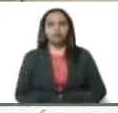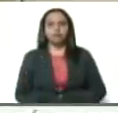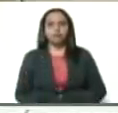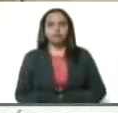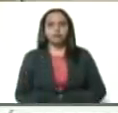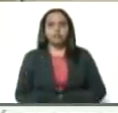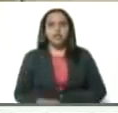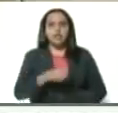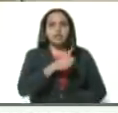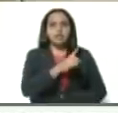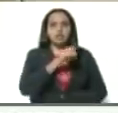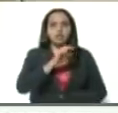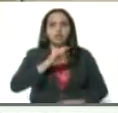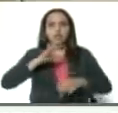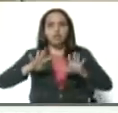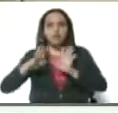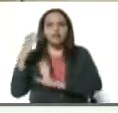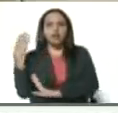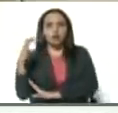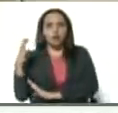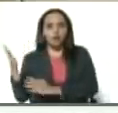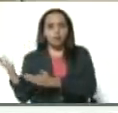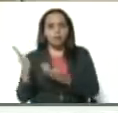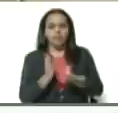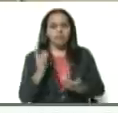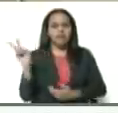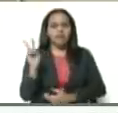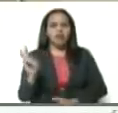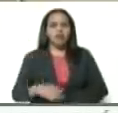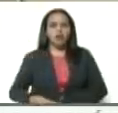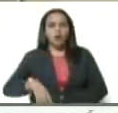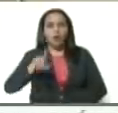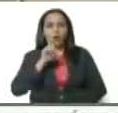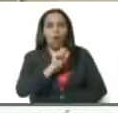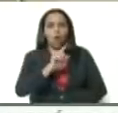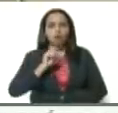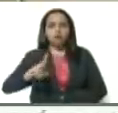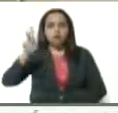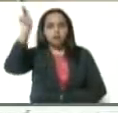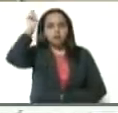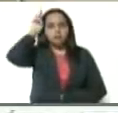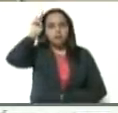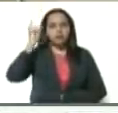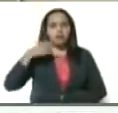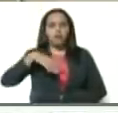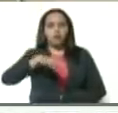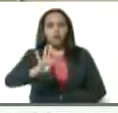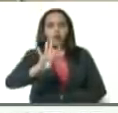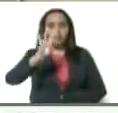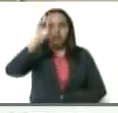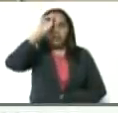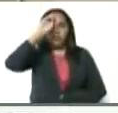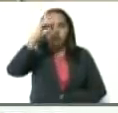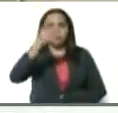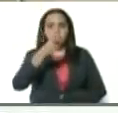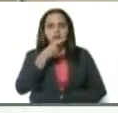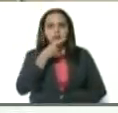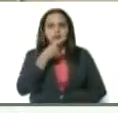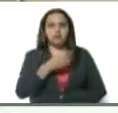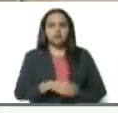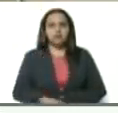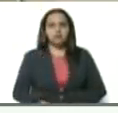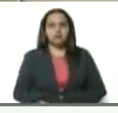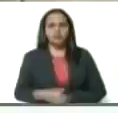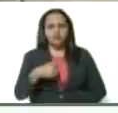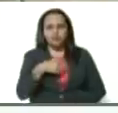Ciento treinta y nueve procedentes de Colombia. Once de Perú. Cuatro de República Dominicana. Yo